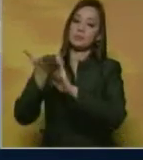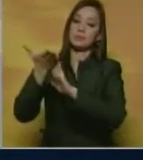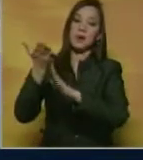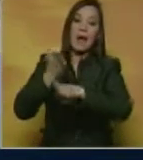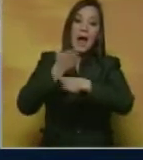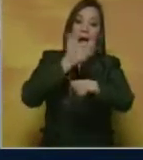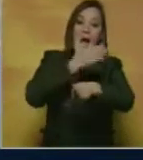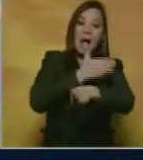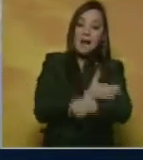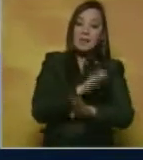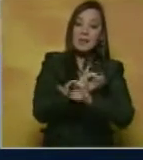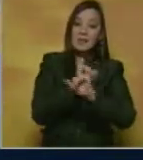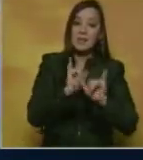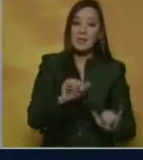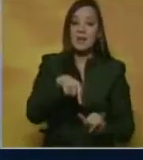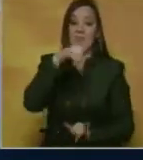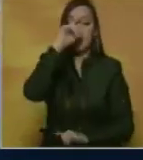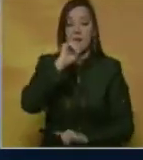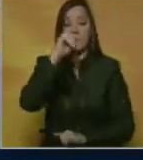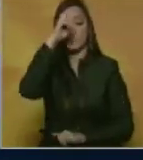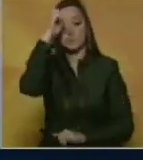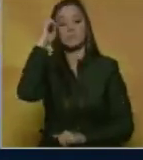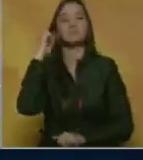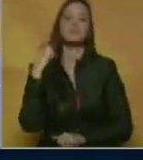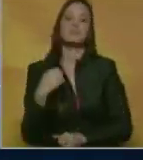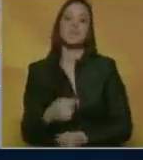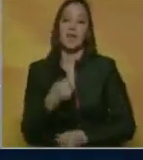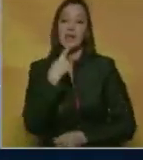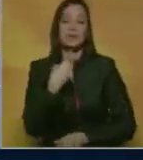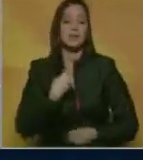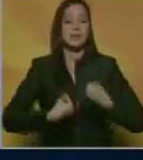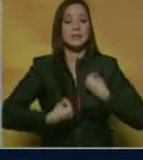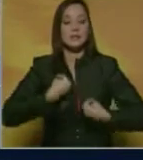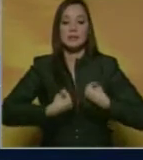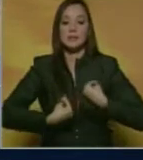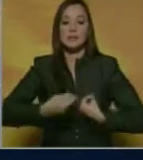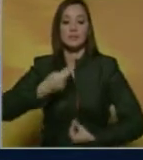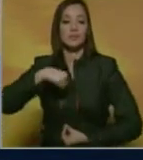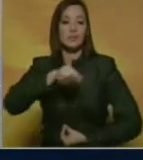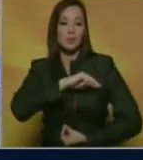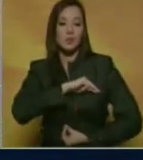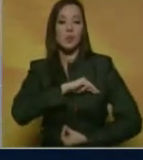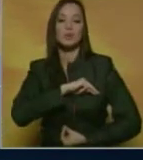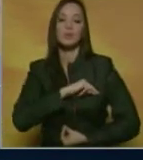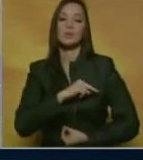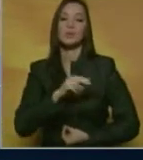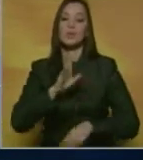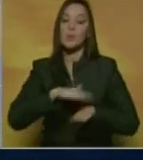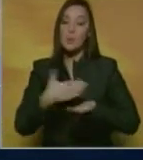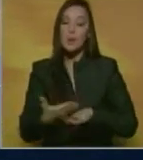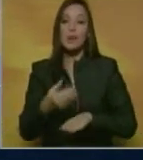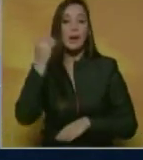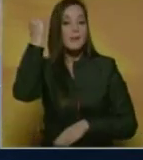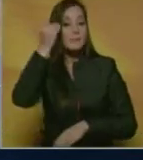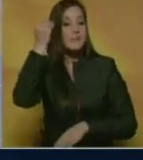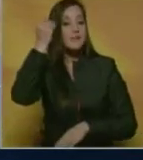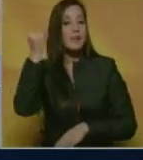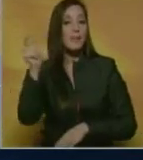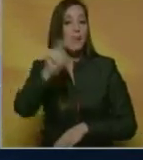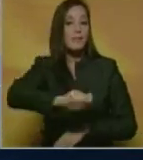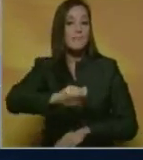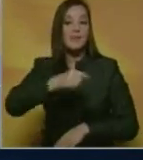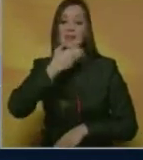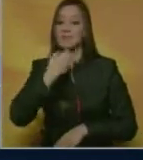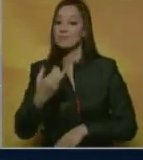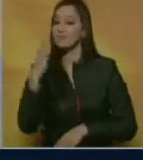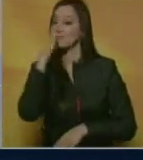de concluir este año. Ante esa situación es preocupante para nosotros porque avizoramos que para el mes de diciembre no